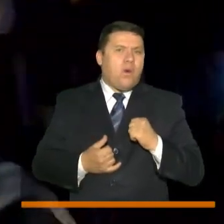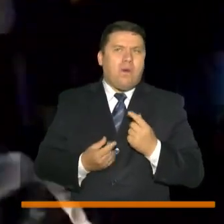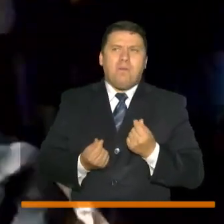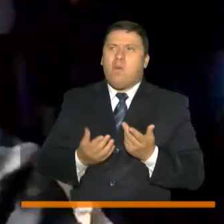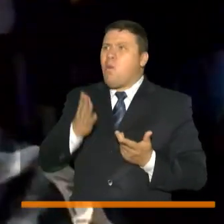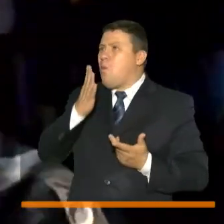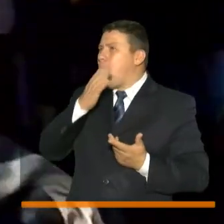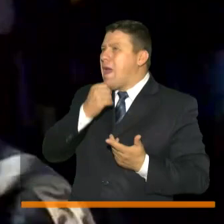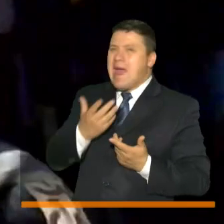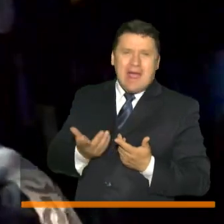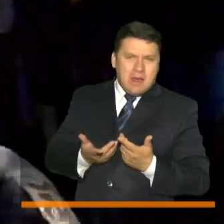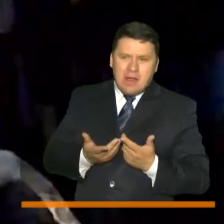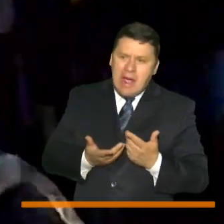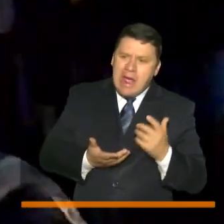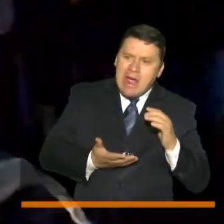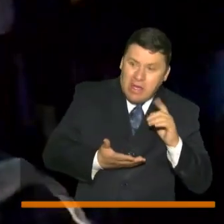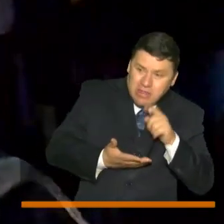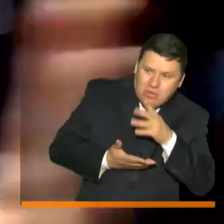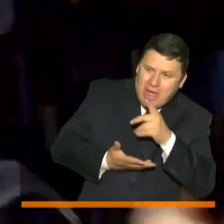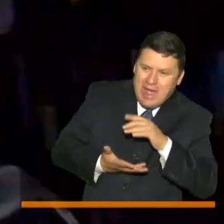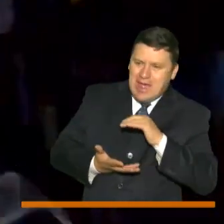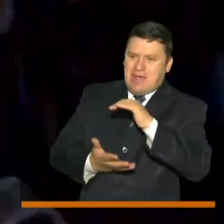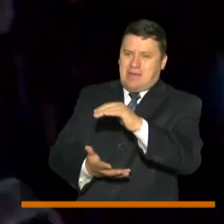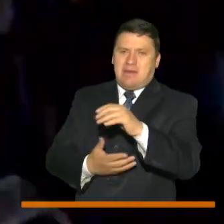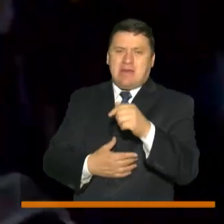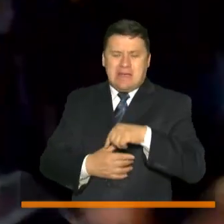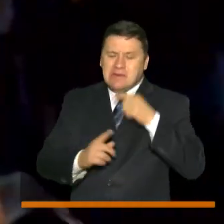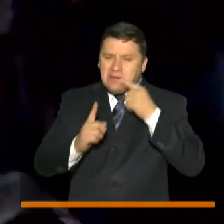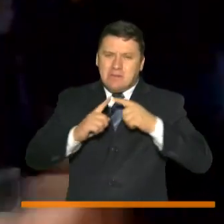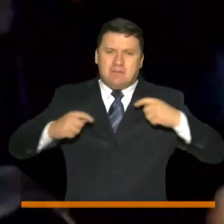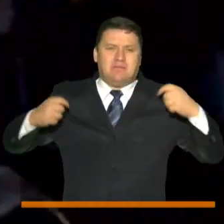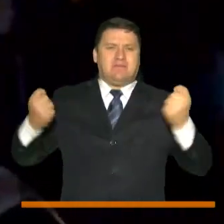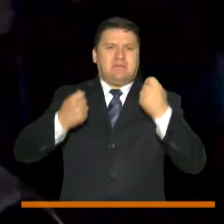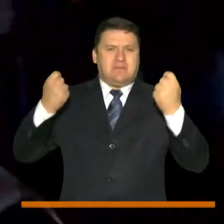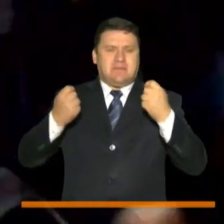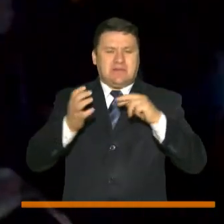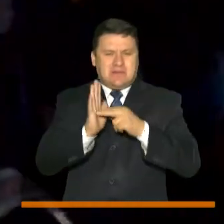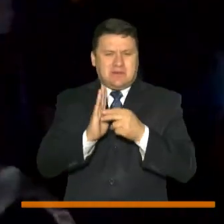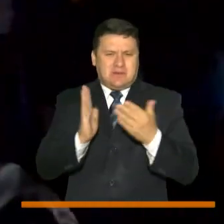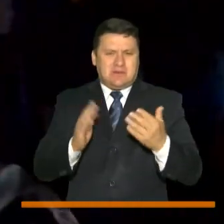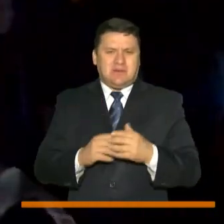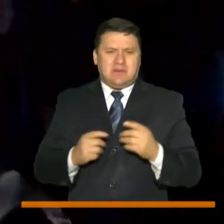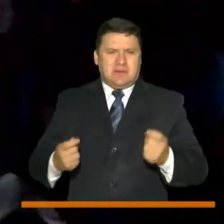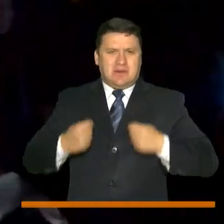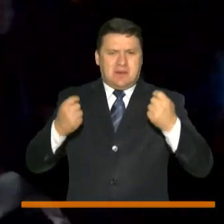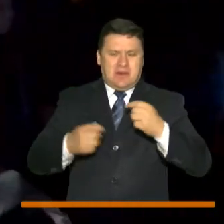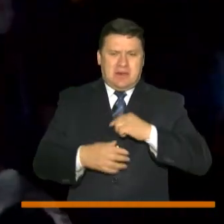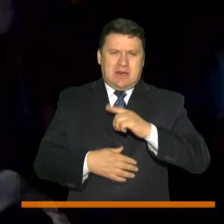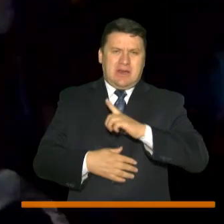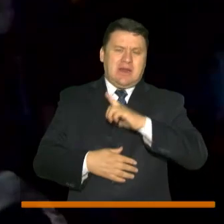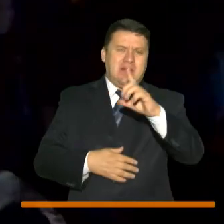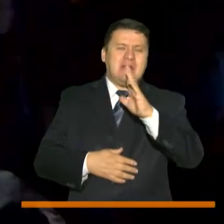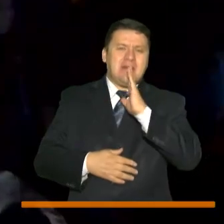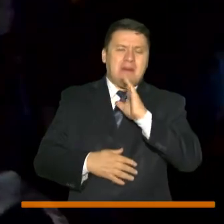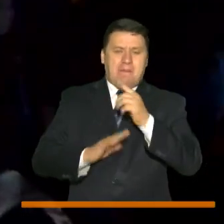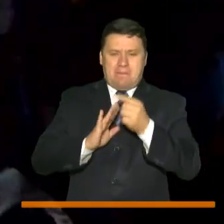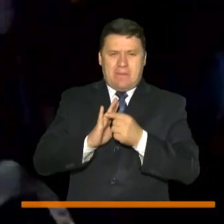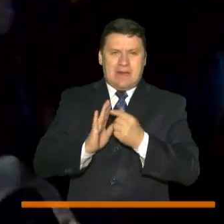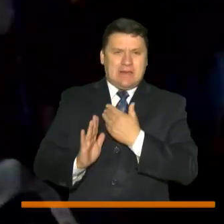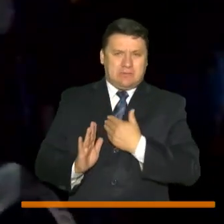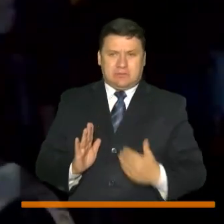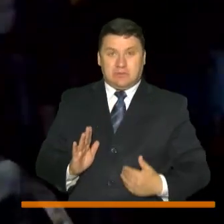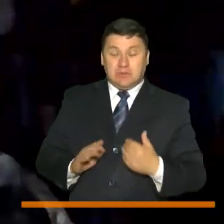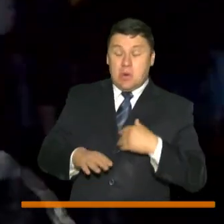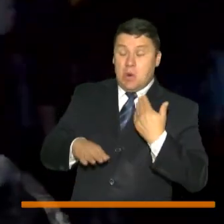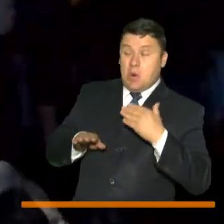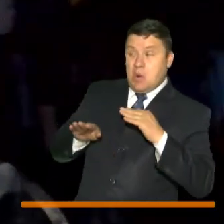sustento y poderle llegar también a ellos y esta campaña permite todo eso esta campaña liderada por la primera dama que la